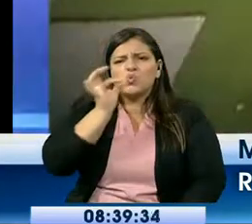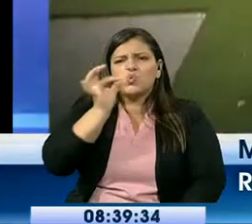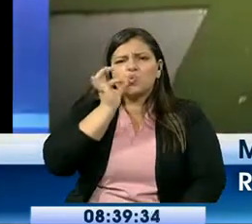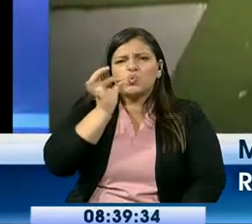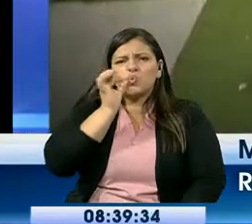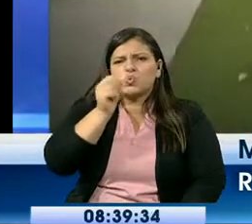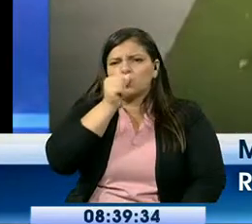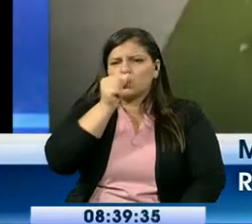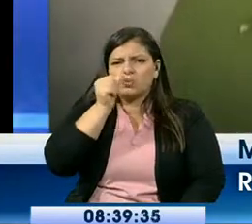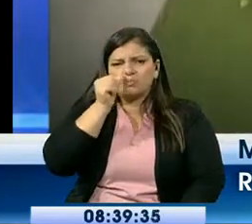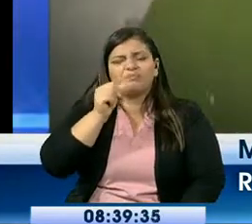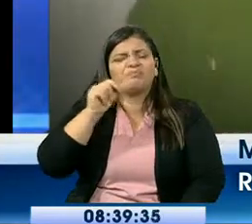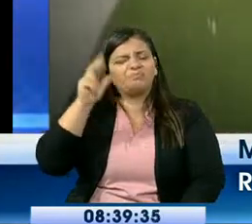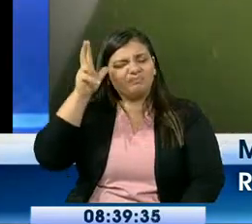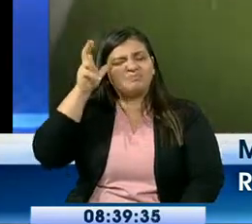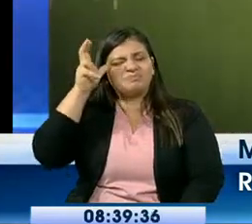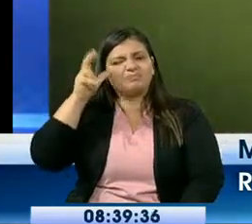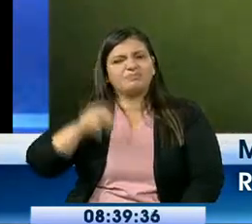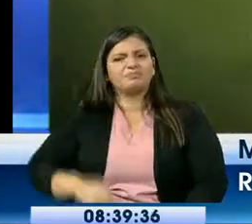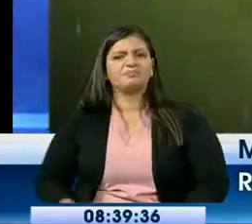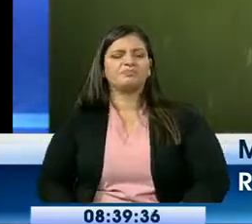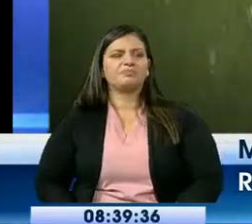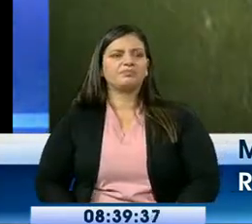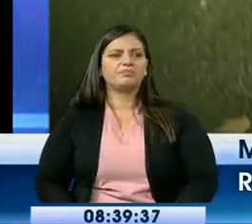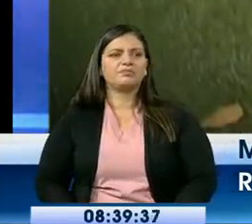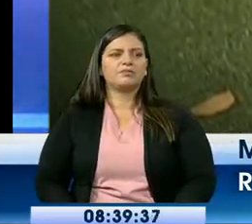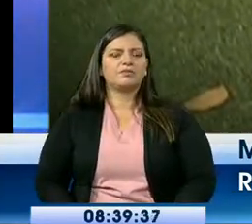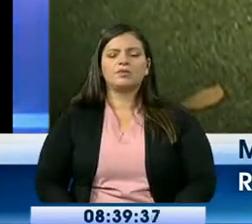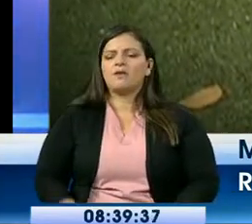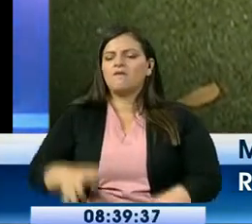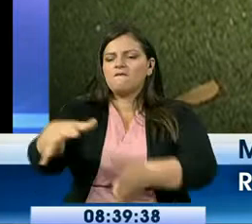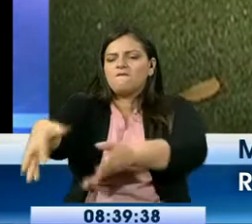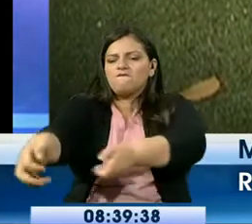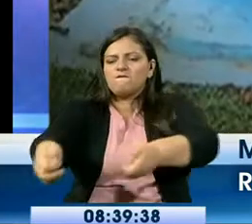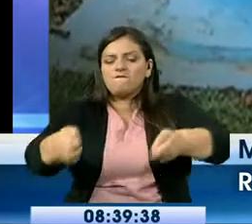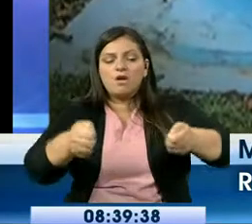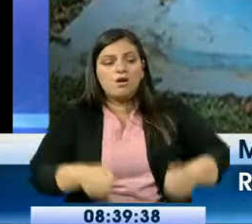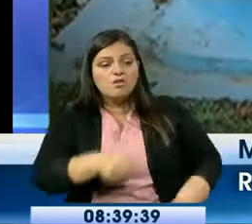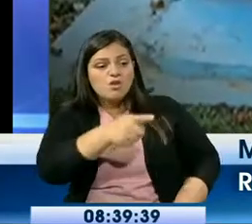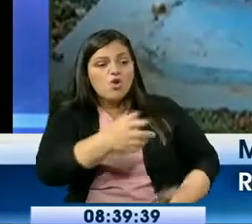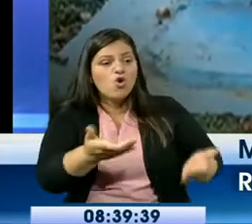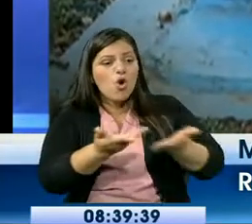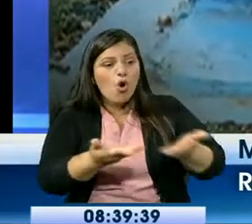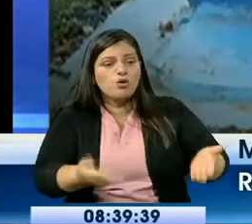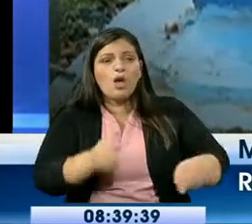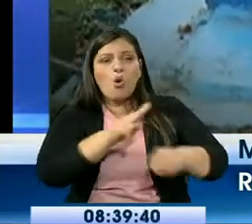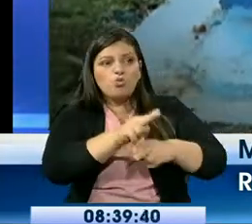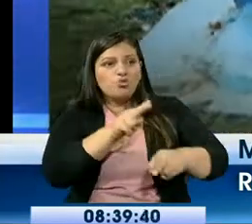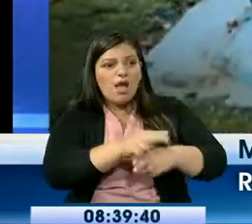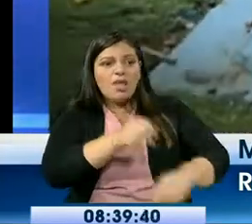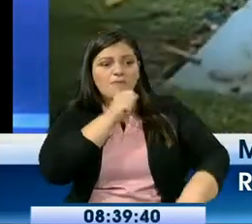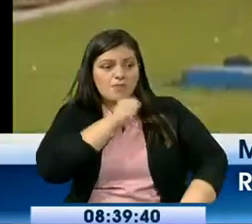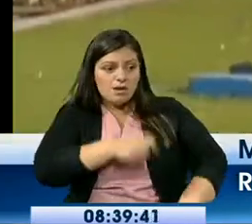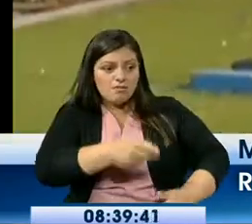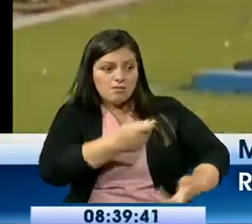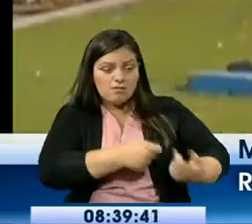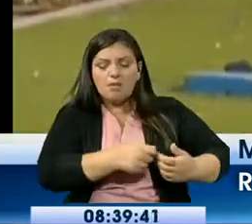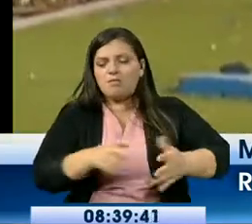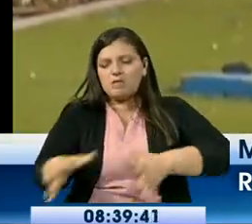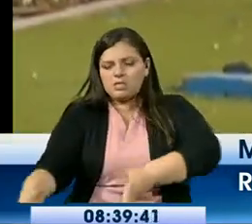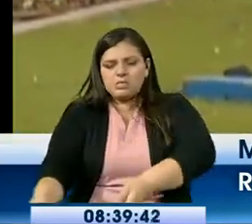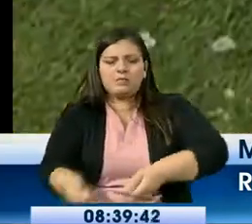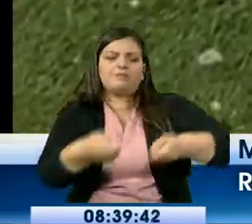Se presume que ellos los venden a estas personas que compran chatarra y con ese dinero consumen Así se